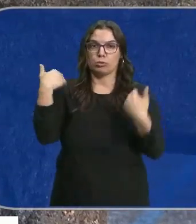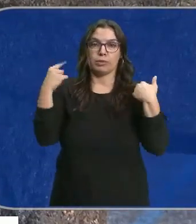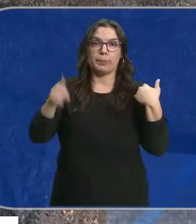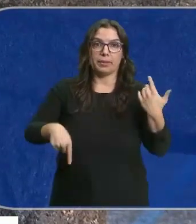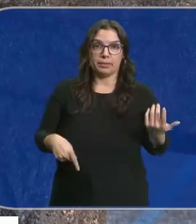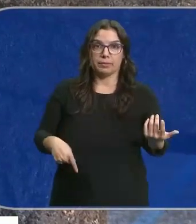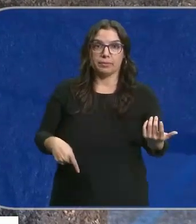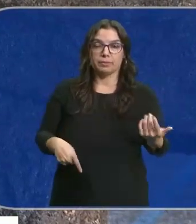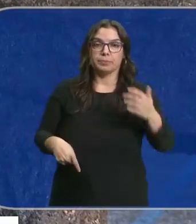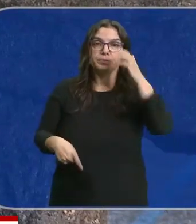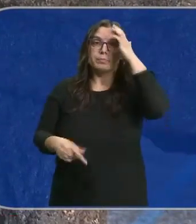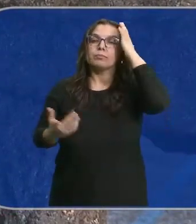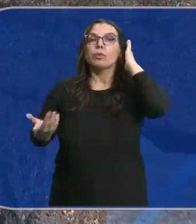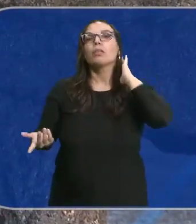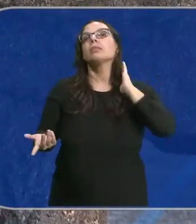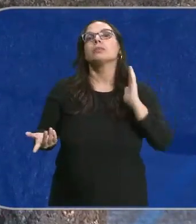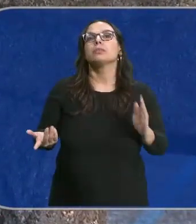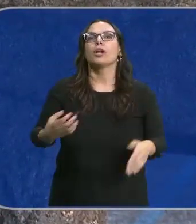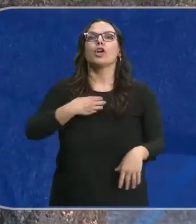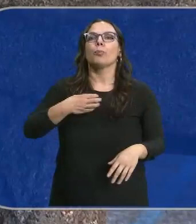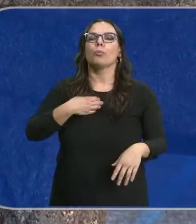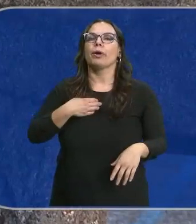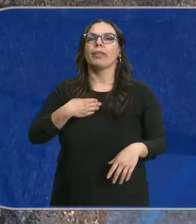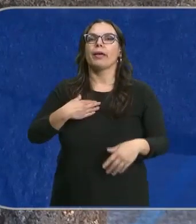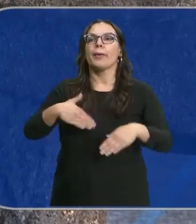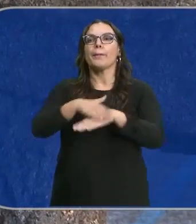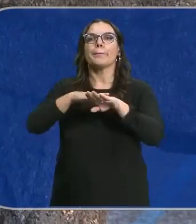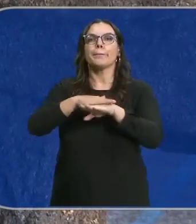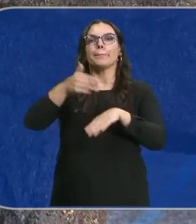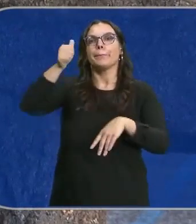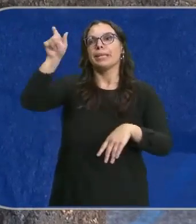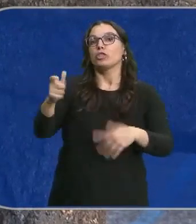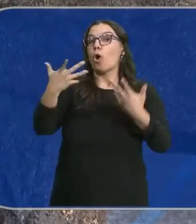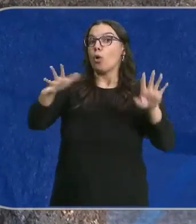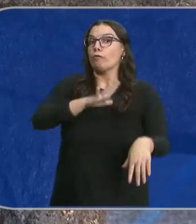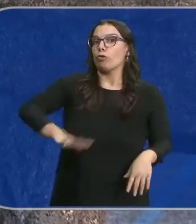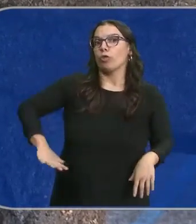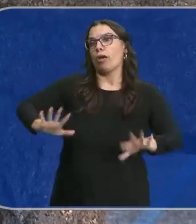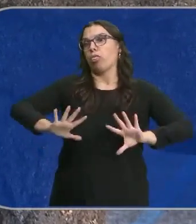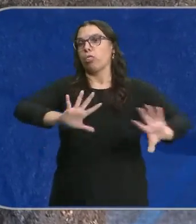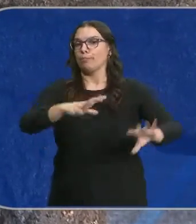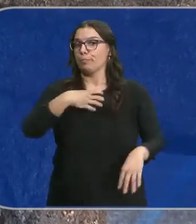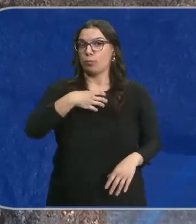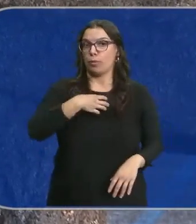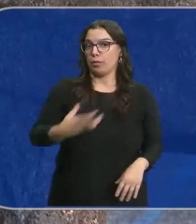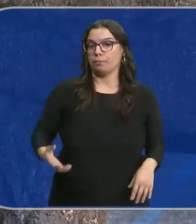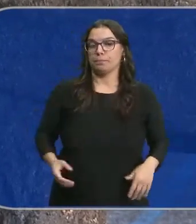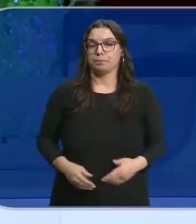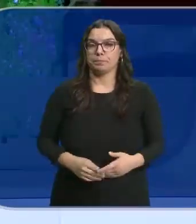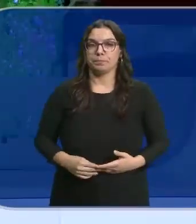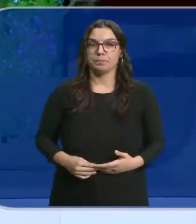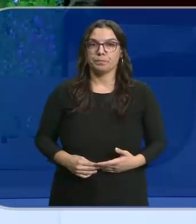responsable también de esta enfermedad y por lo tanto no puede quedar el ministro, aunque esté en funciones, dejando a los ganaderos a su suerte.